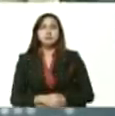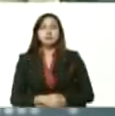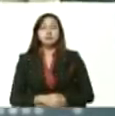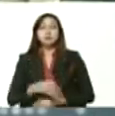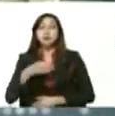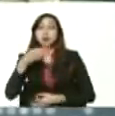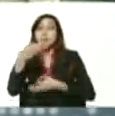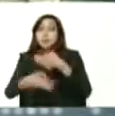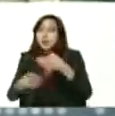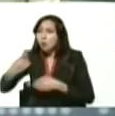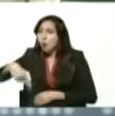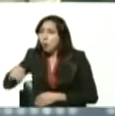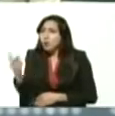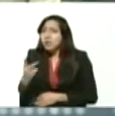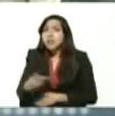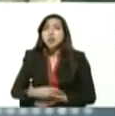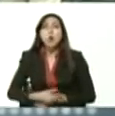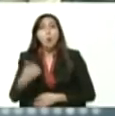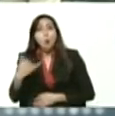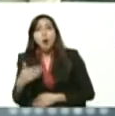explicaban, usted tiene su cuenta